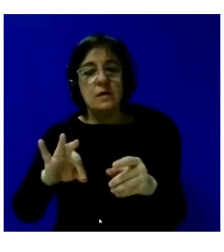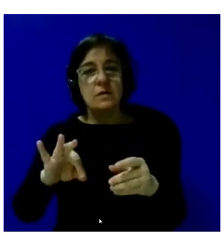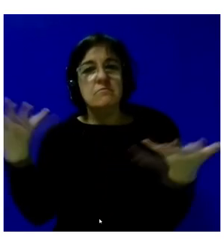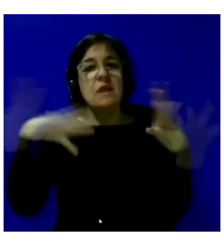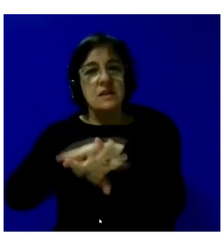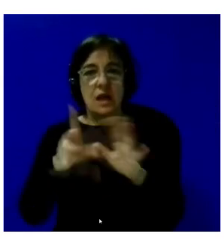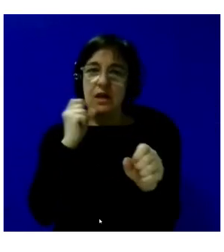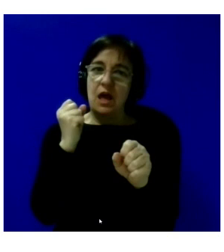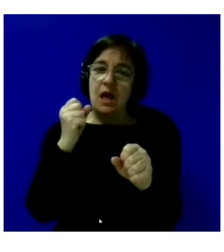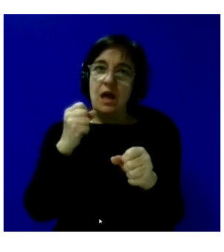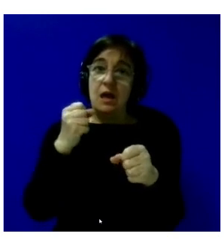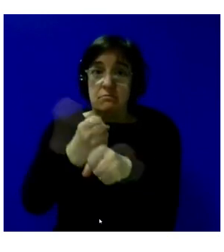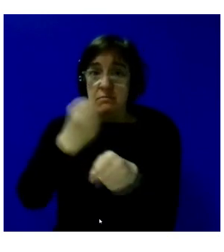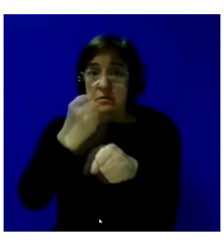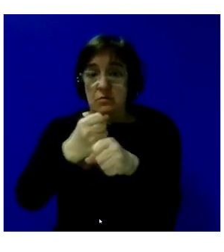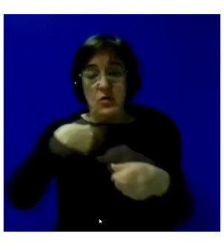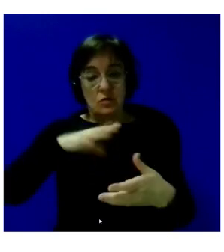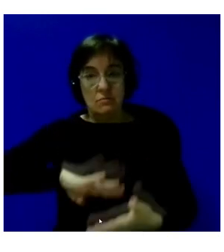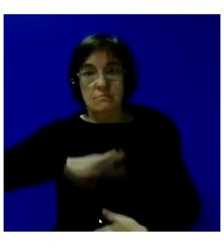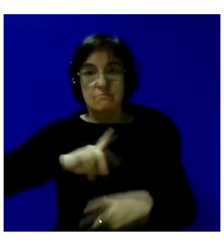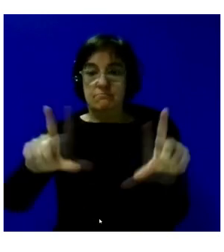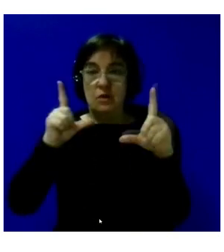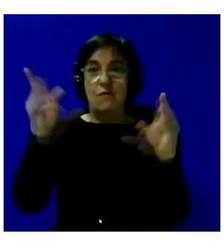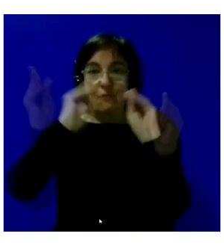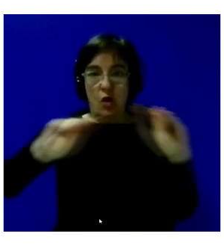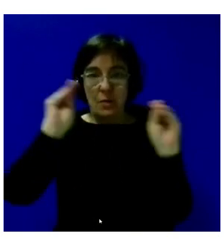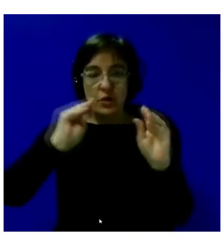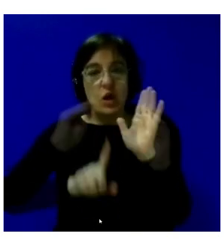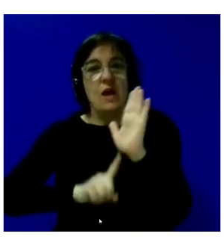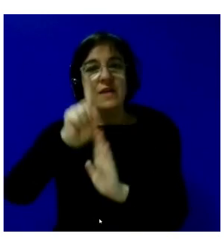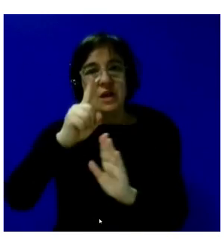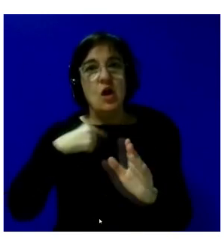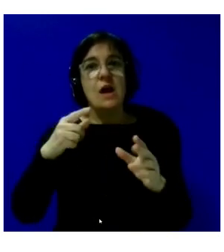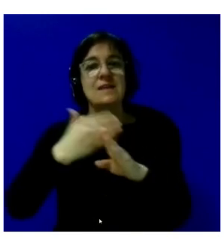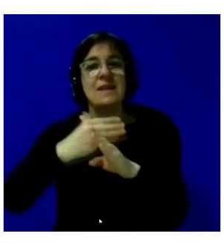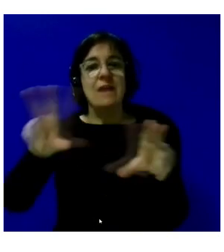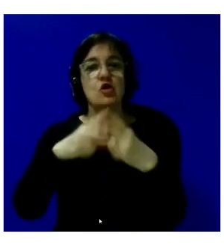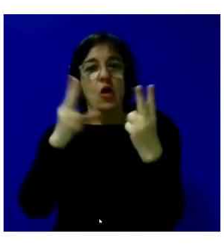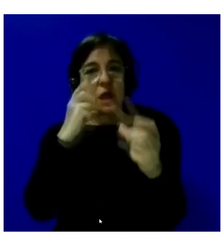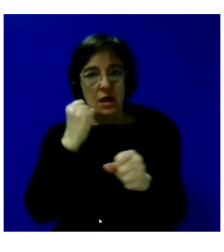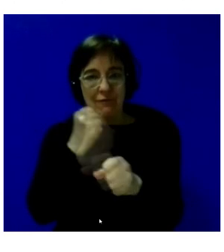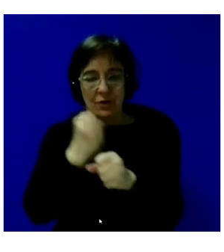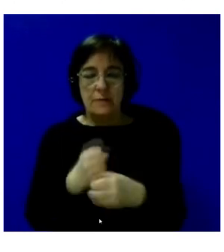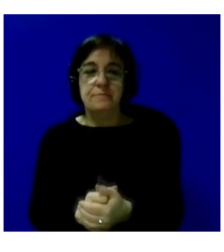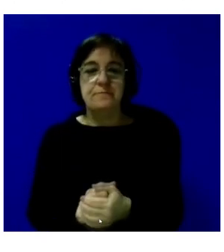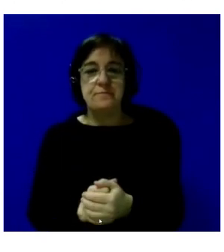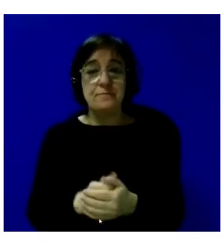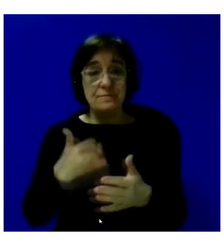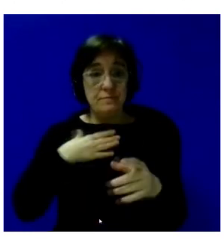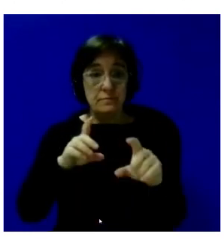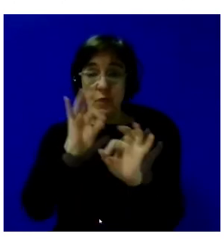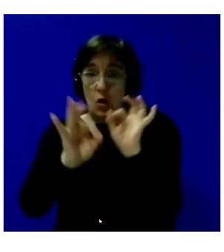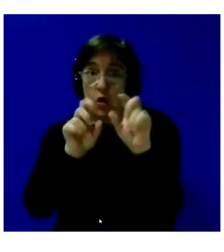el mercado laboral a través de su capacitación, formación y desarrollo a nivel social y laboral. Como organismo